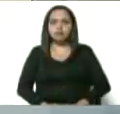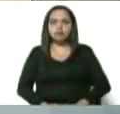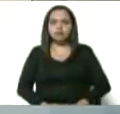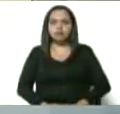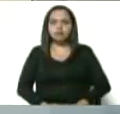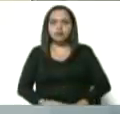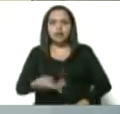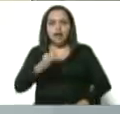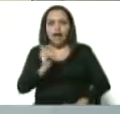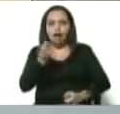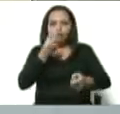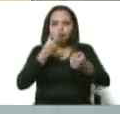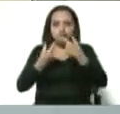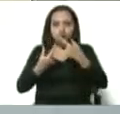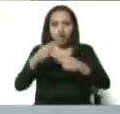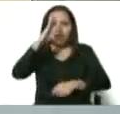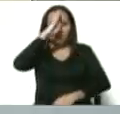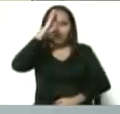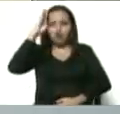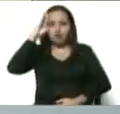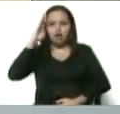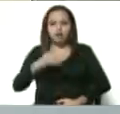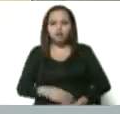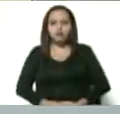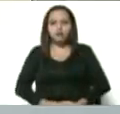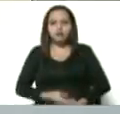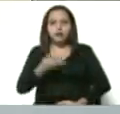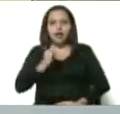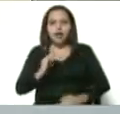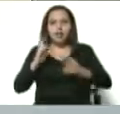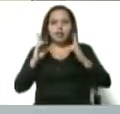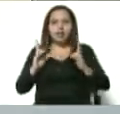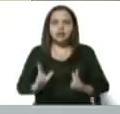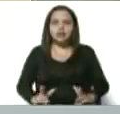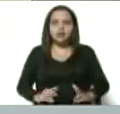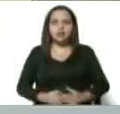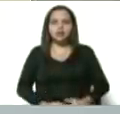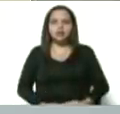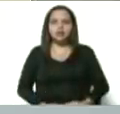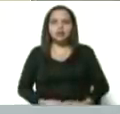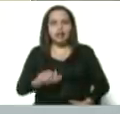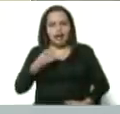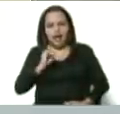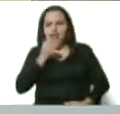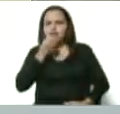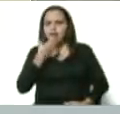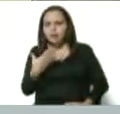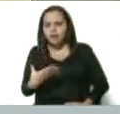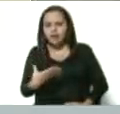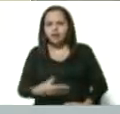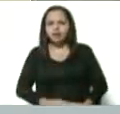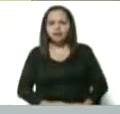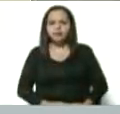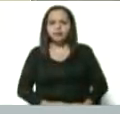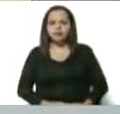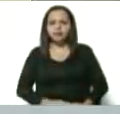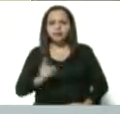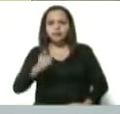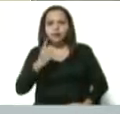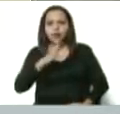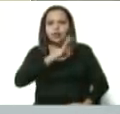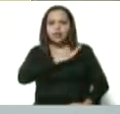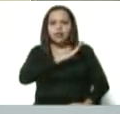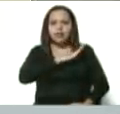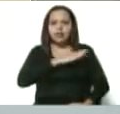tratamiento Diosdado ya se encuentra descansando, está bien, solamente había tenido